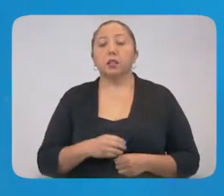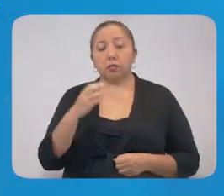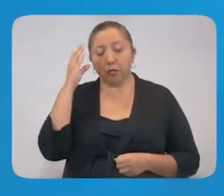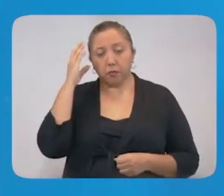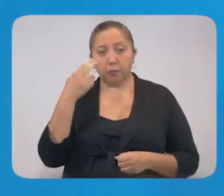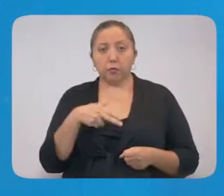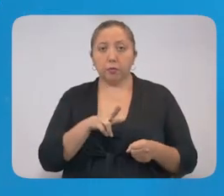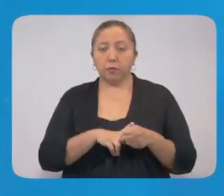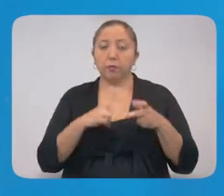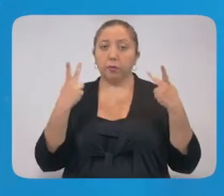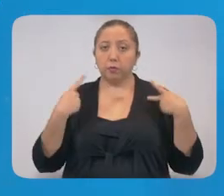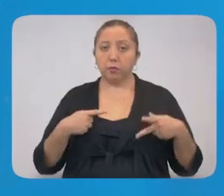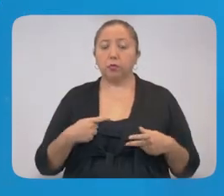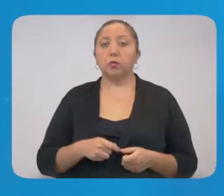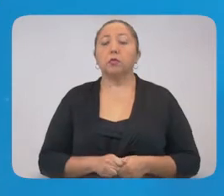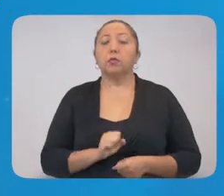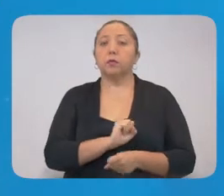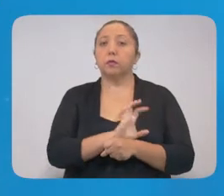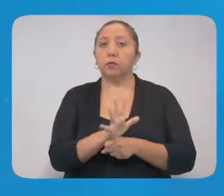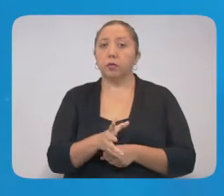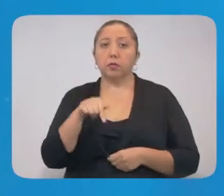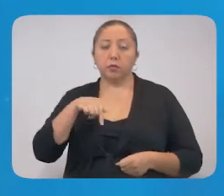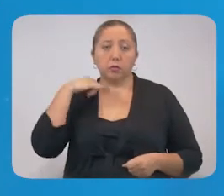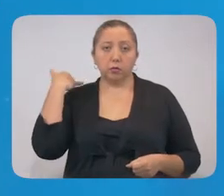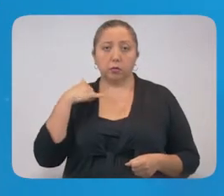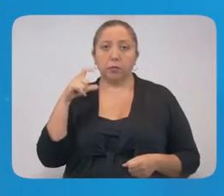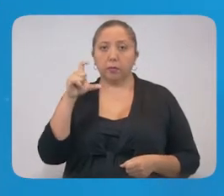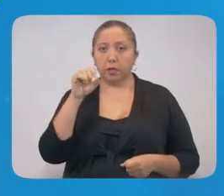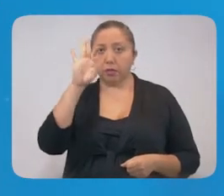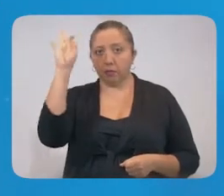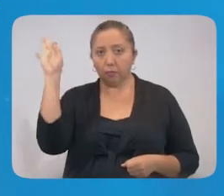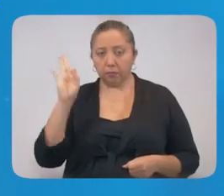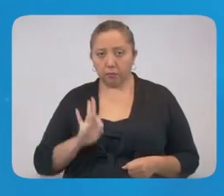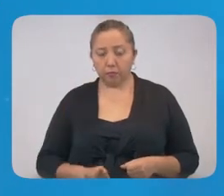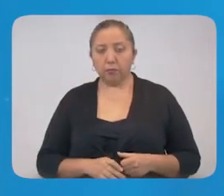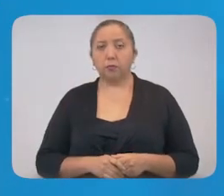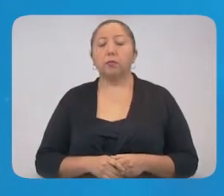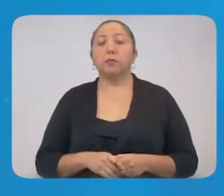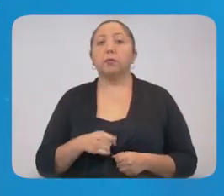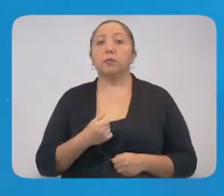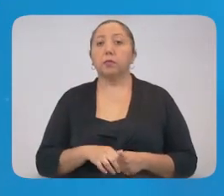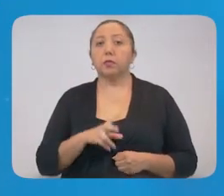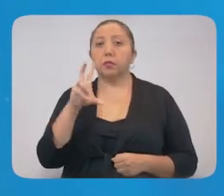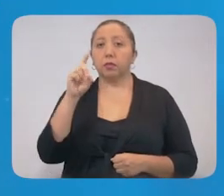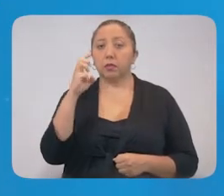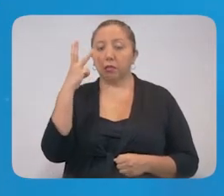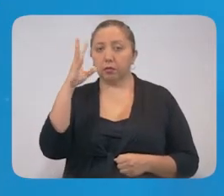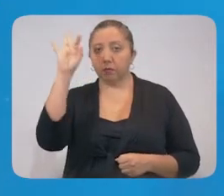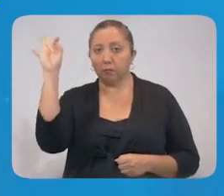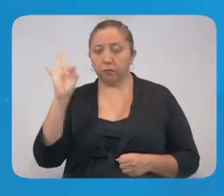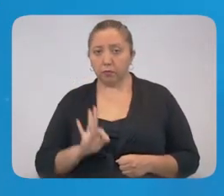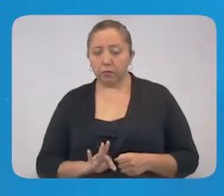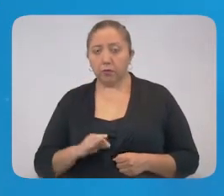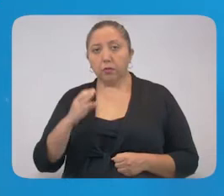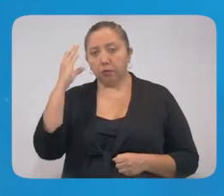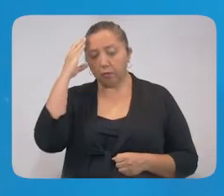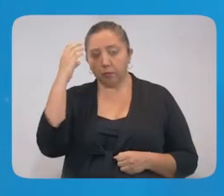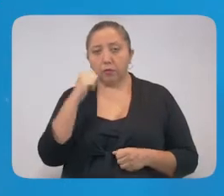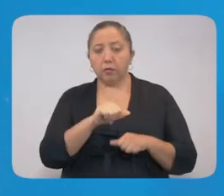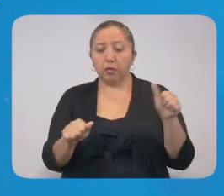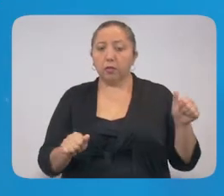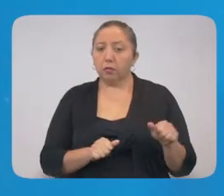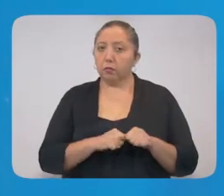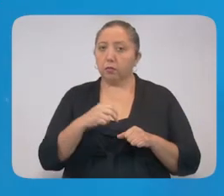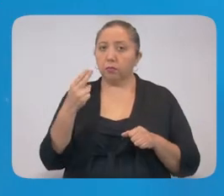hospitalización para pacientes con COVID-19 en Yucatán es del 20%, mientras que el 33% de las camas en las áreas